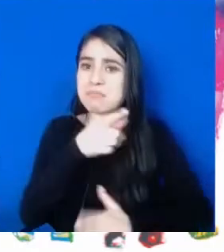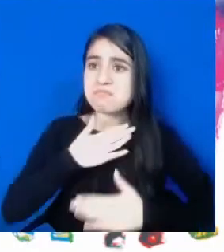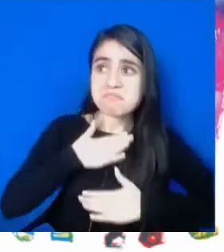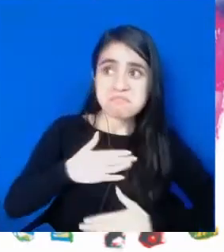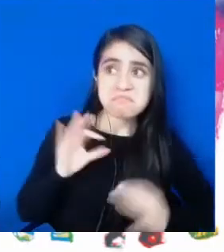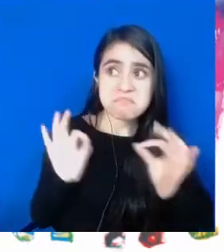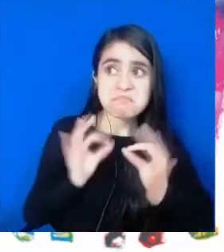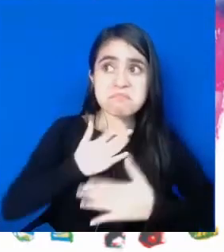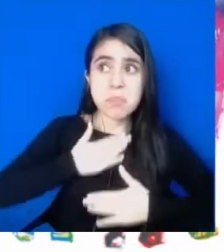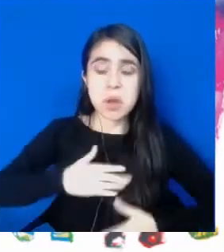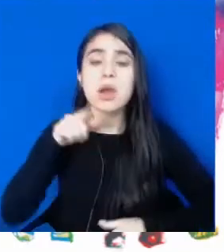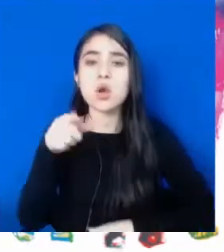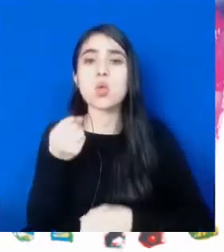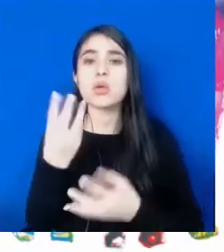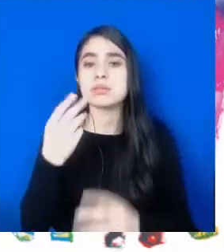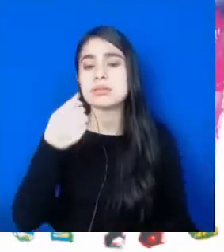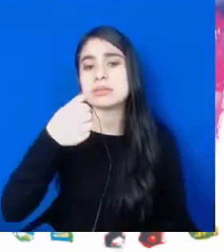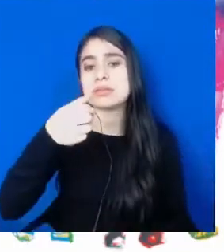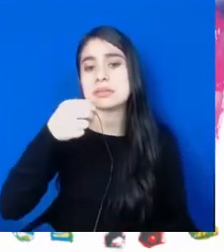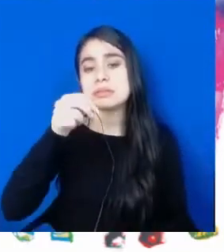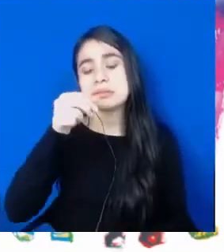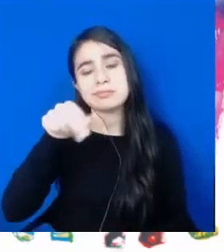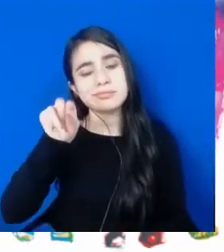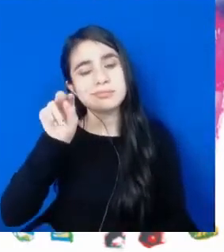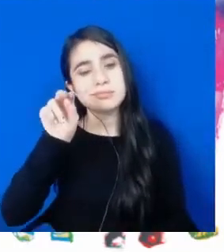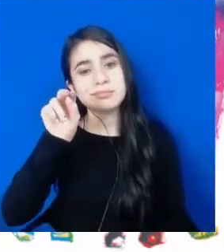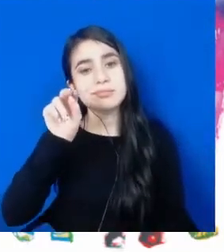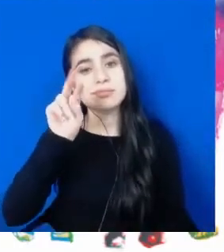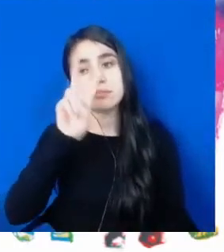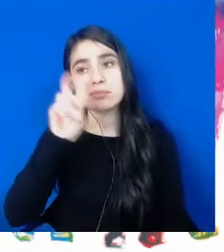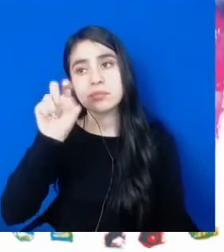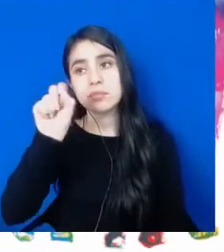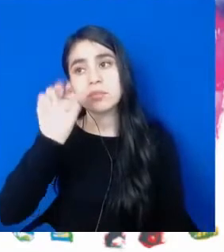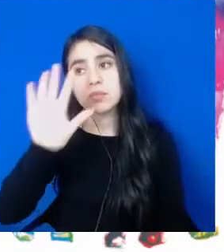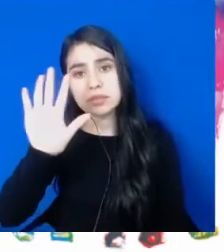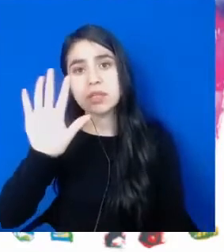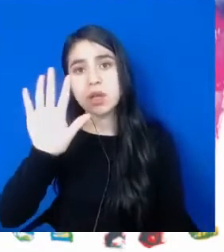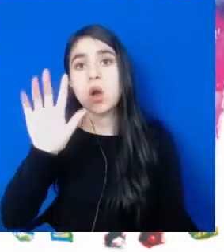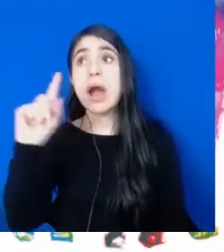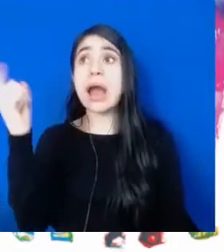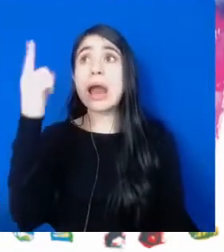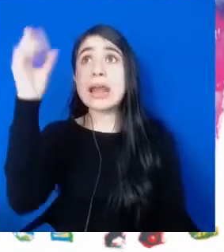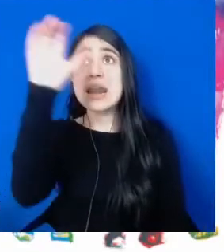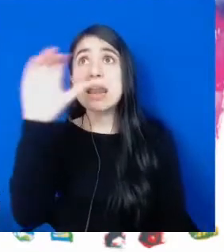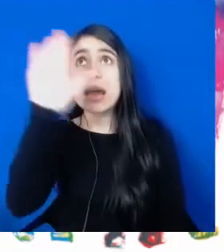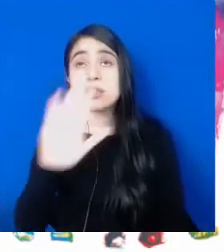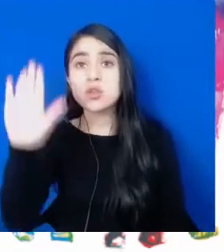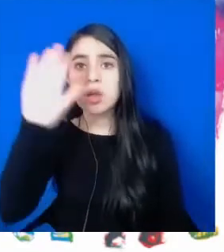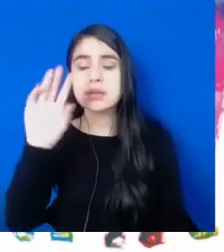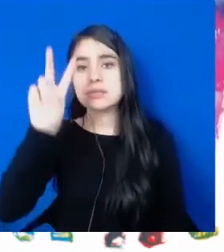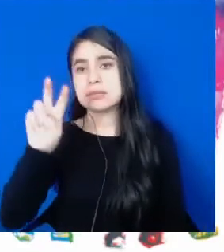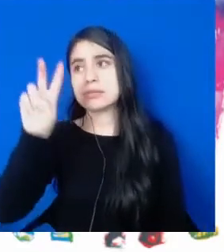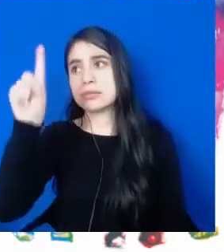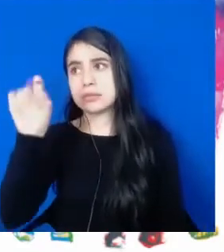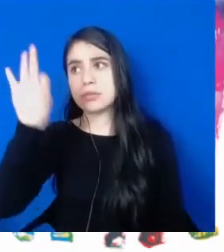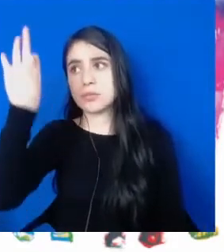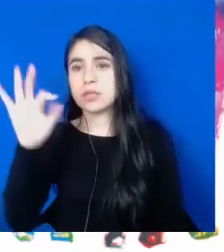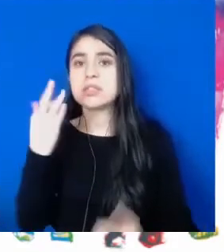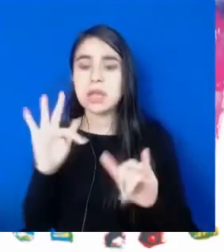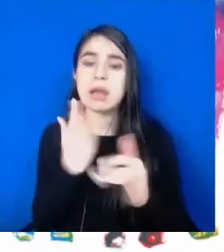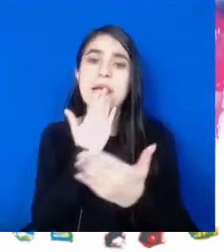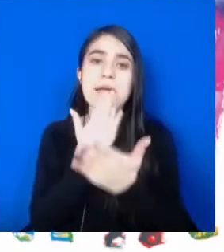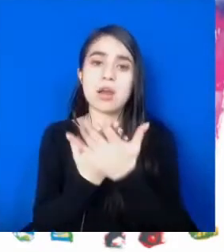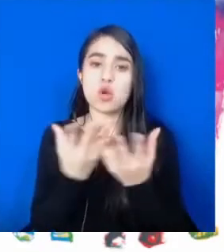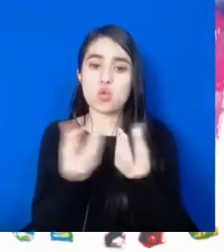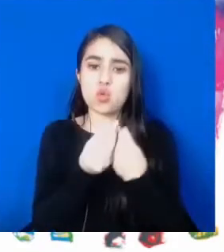logramos 87.5 de 76, que es el promedio nacional. Son cosas que hemos